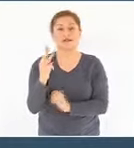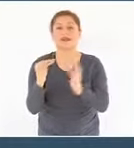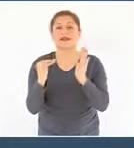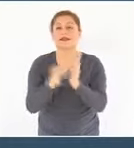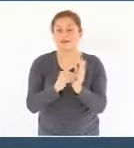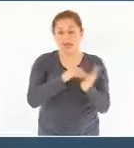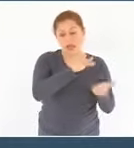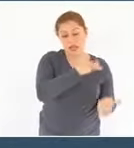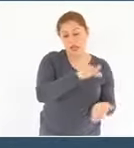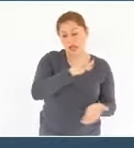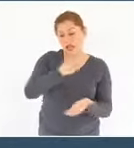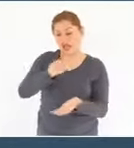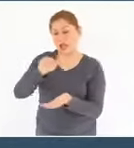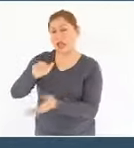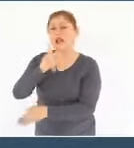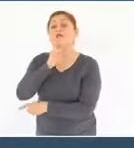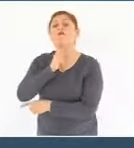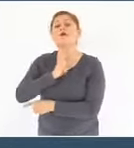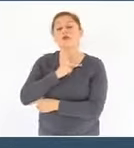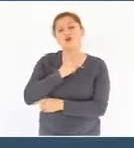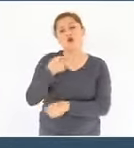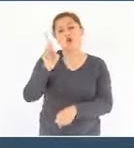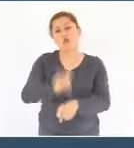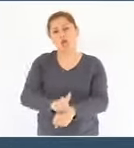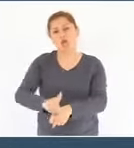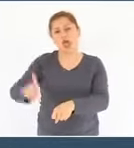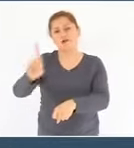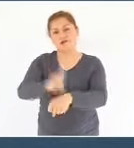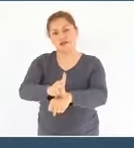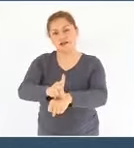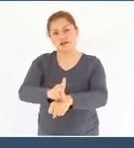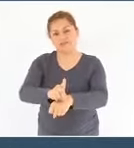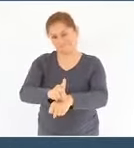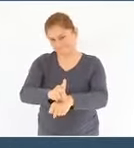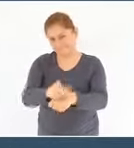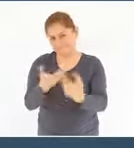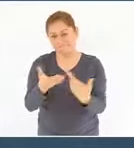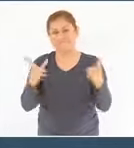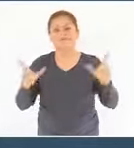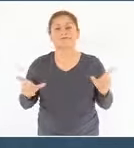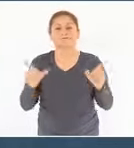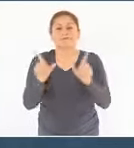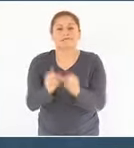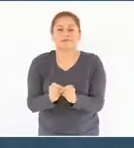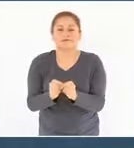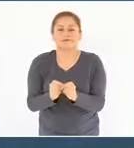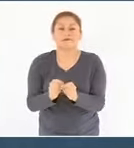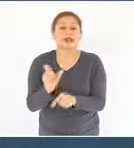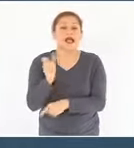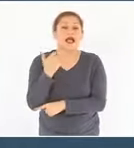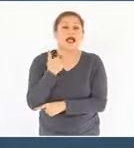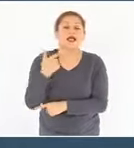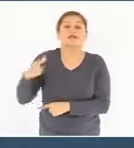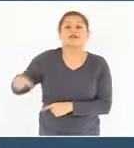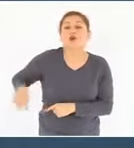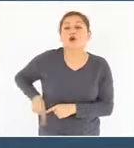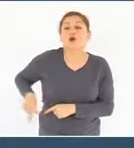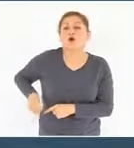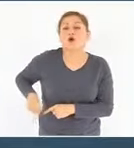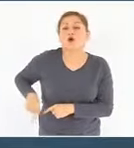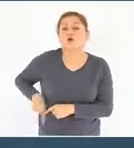barriles por día. En resumen la administración anterior terminó